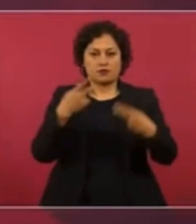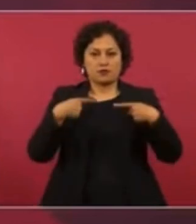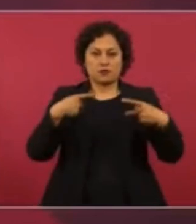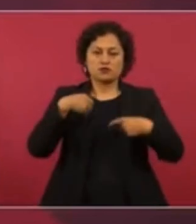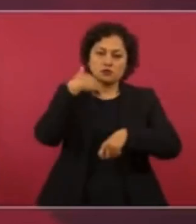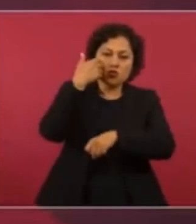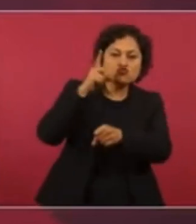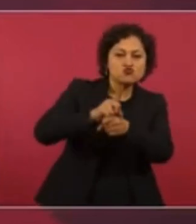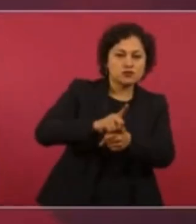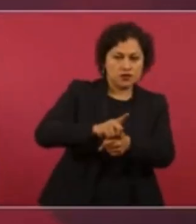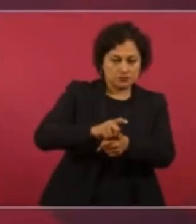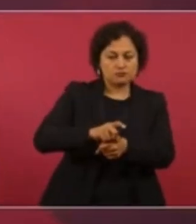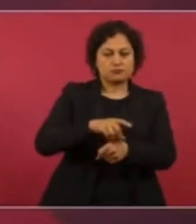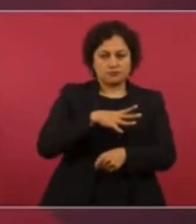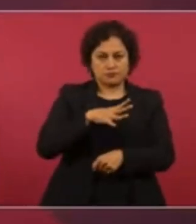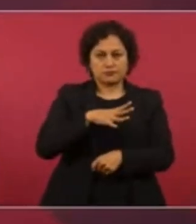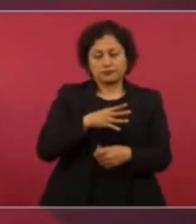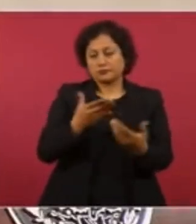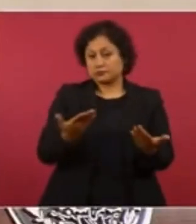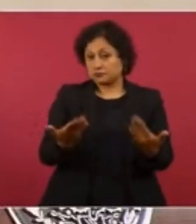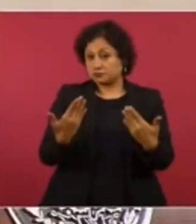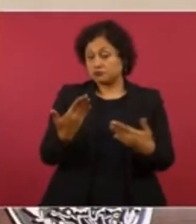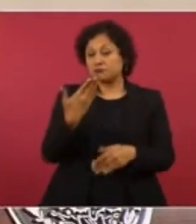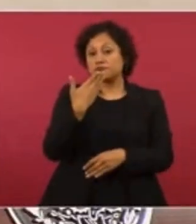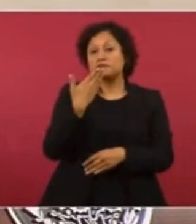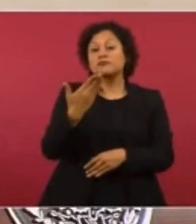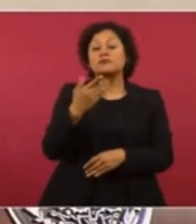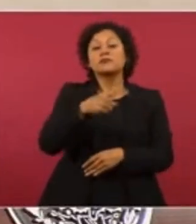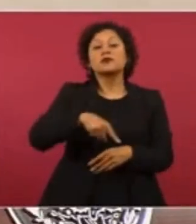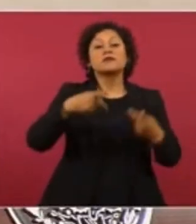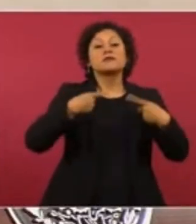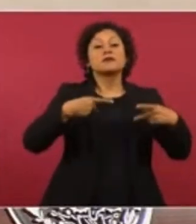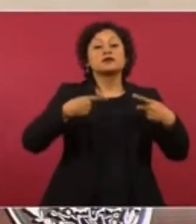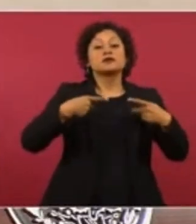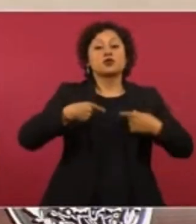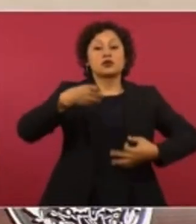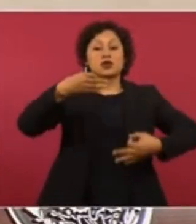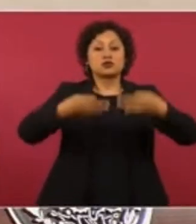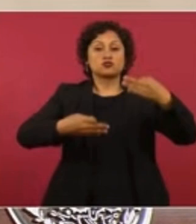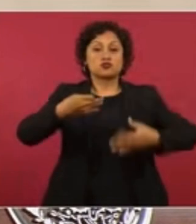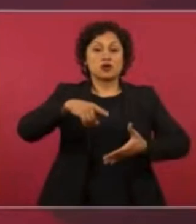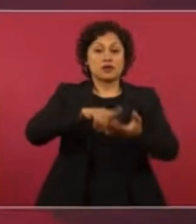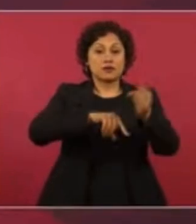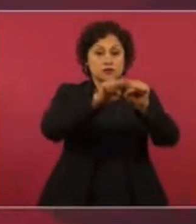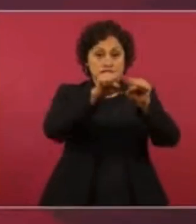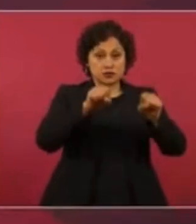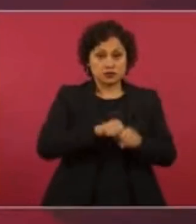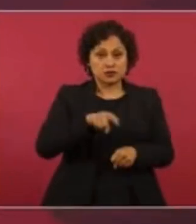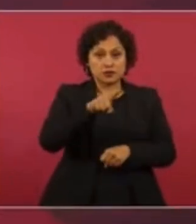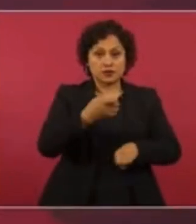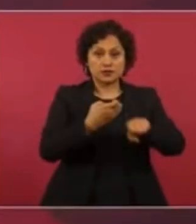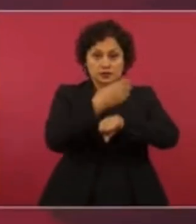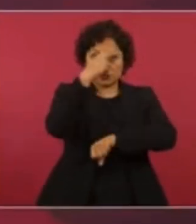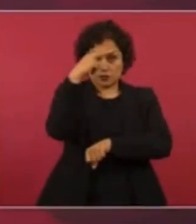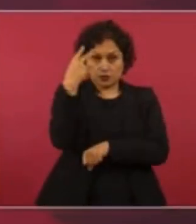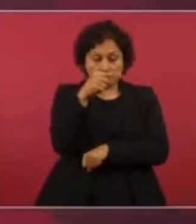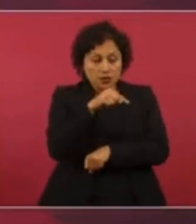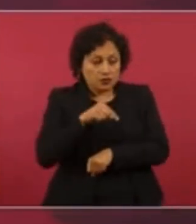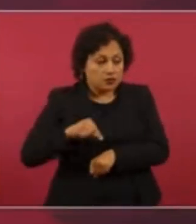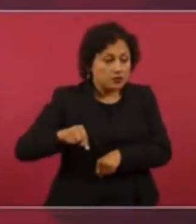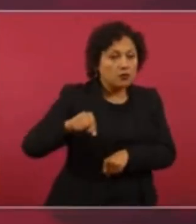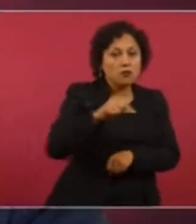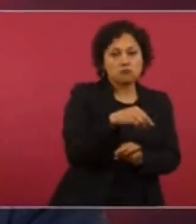Qué bien que las autoridades judiciales del Estado de México actuaron, actuaron bien.